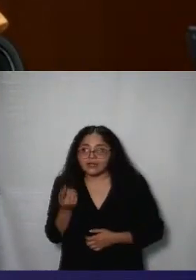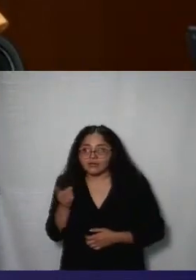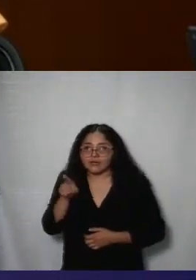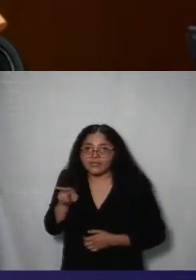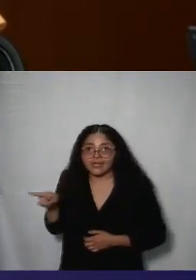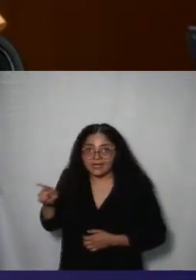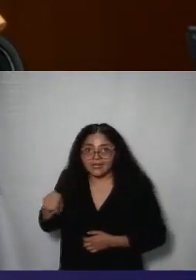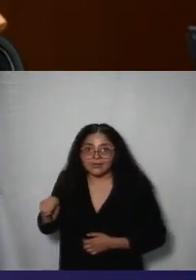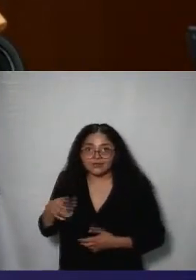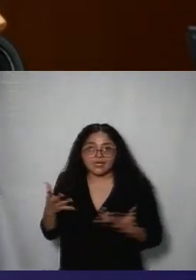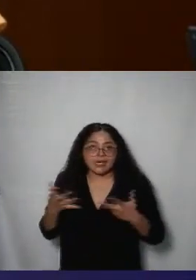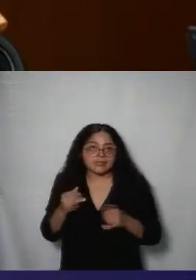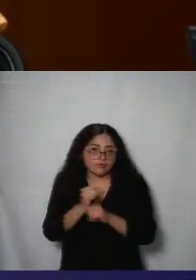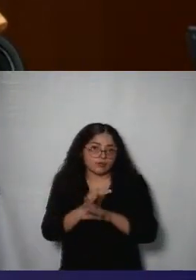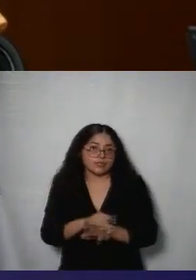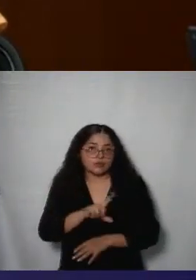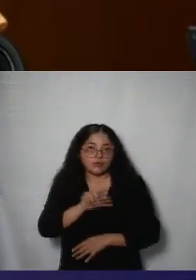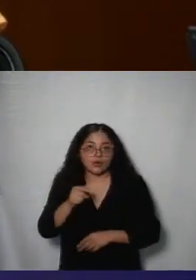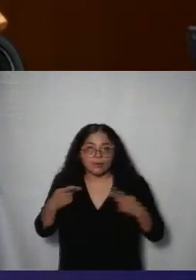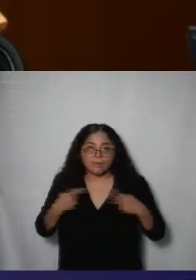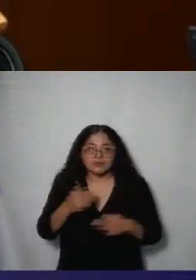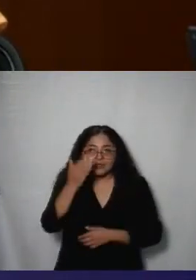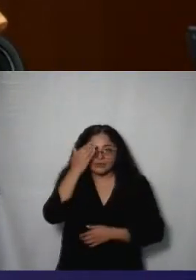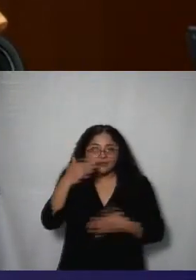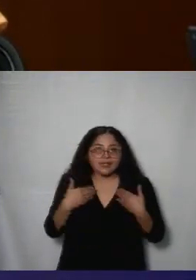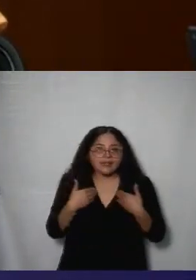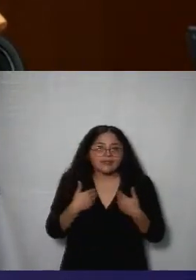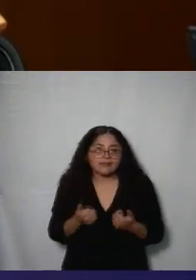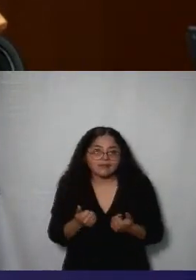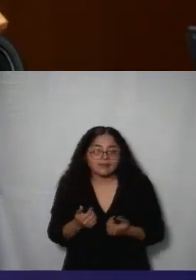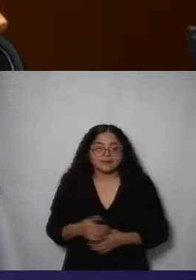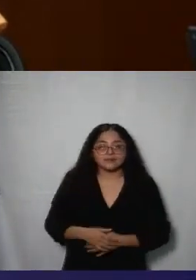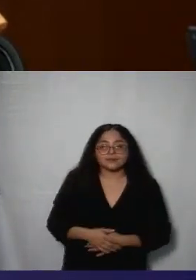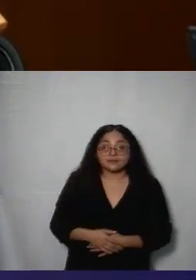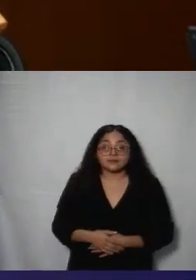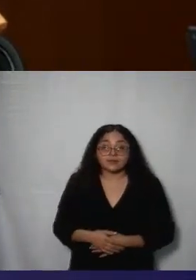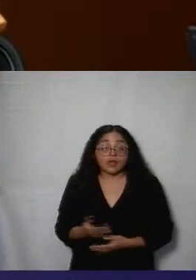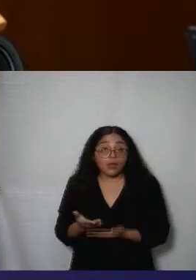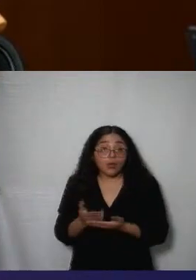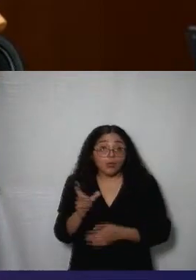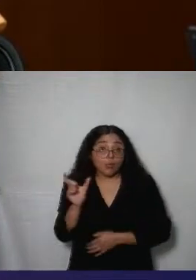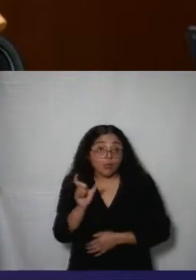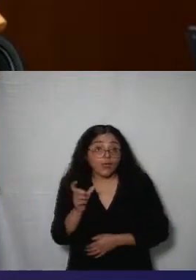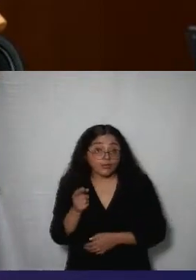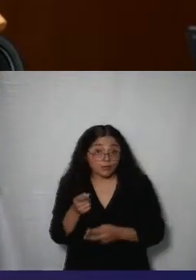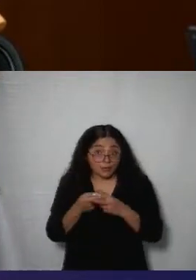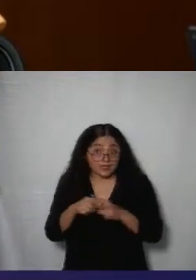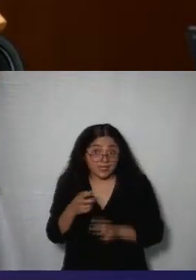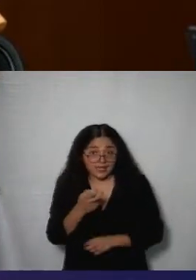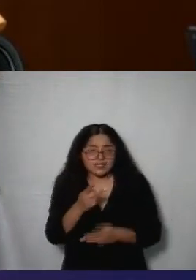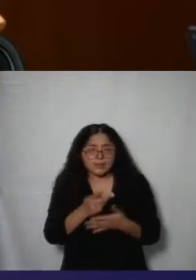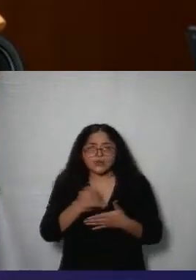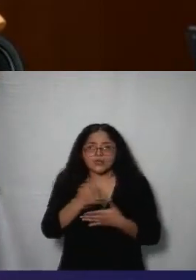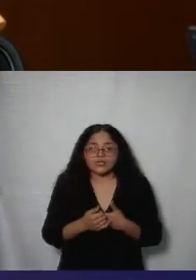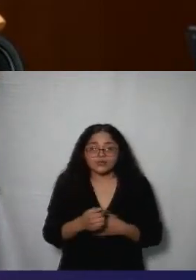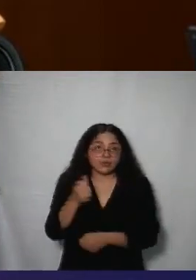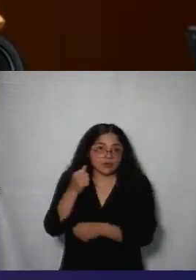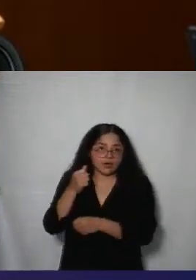personas reutilicen porque les resulta útil desde que inició este proyecto en agosto del 2023